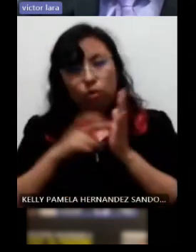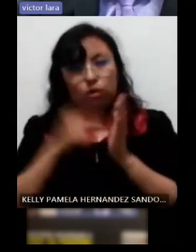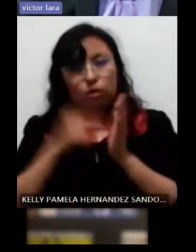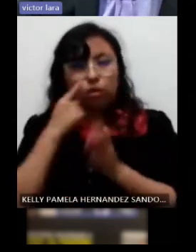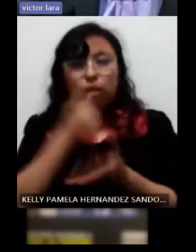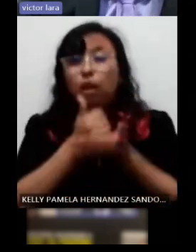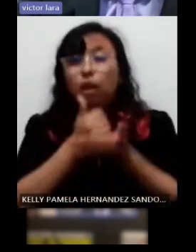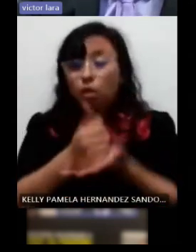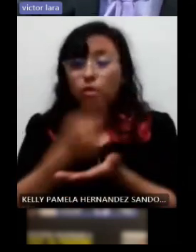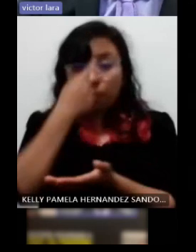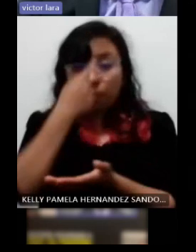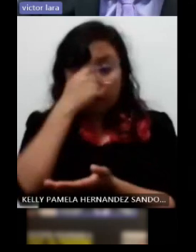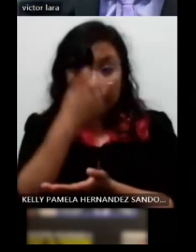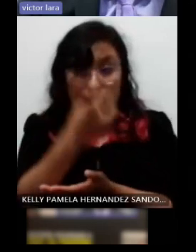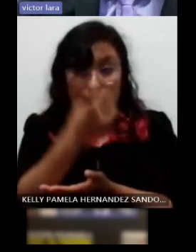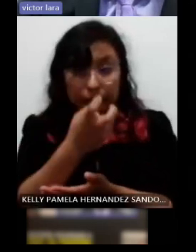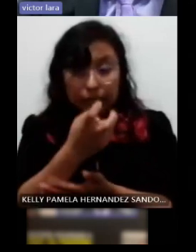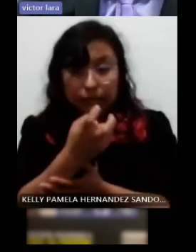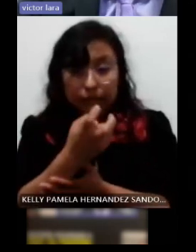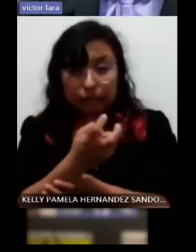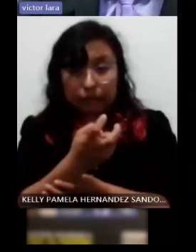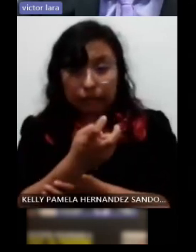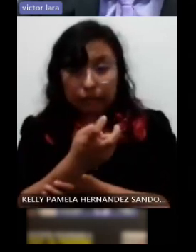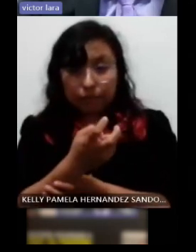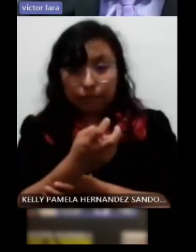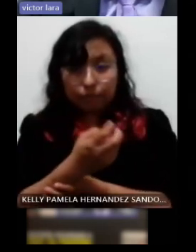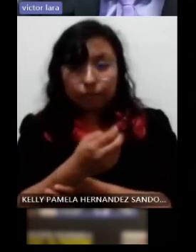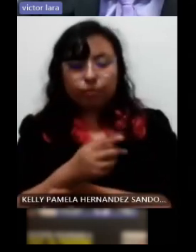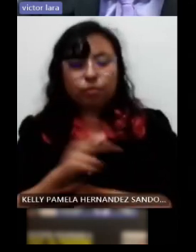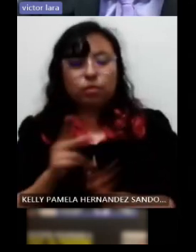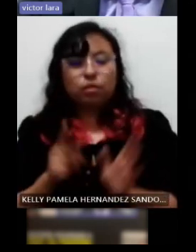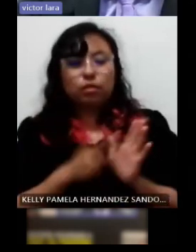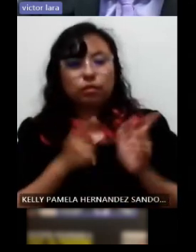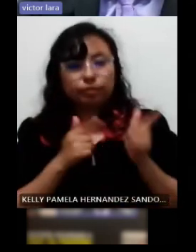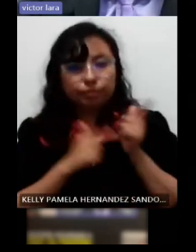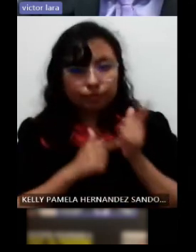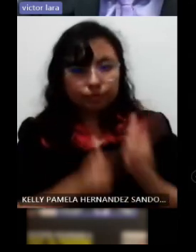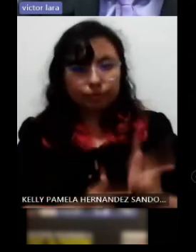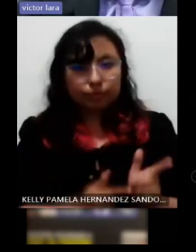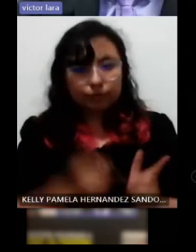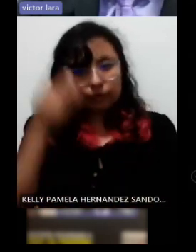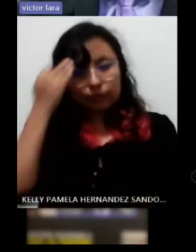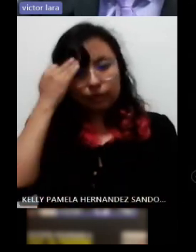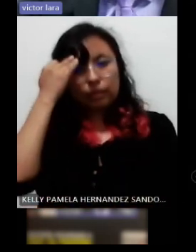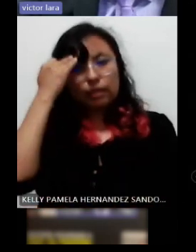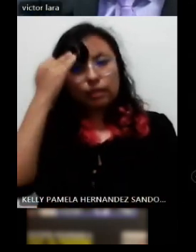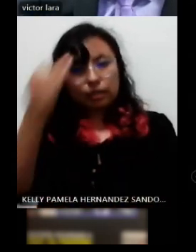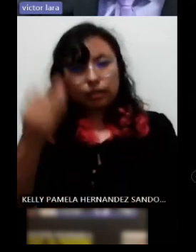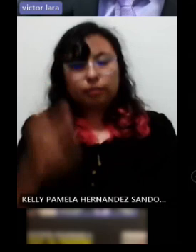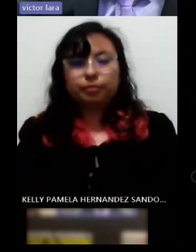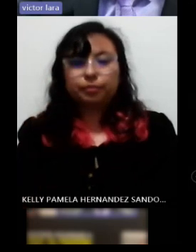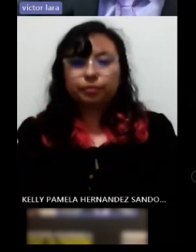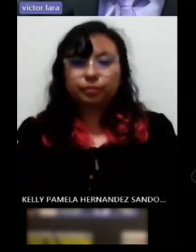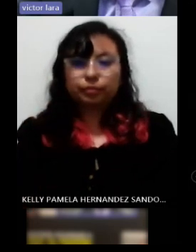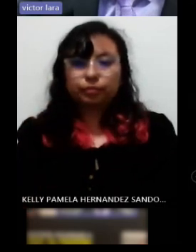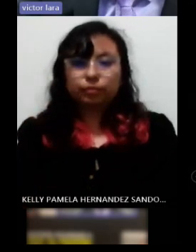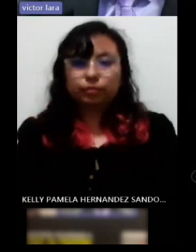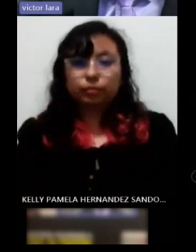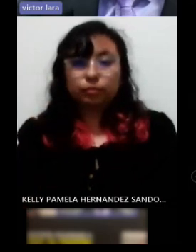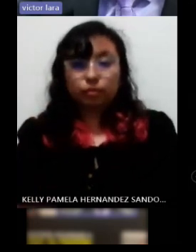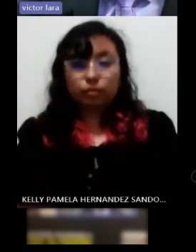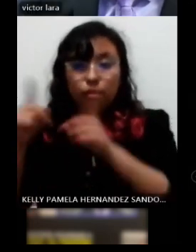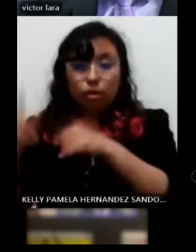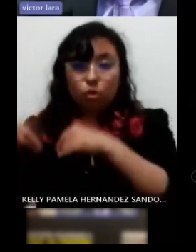estímulo puede hacer que él intente mantener el mayor tiempo el control cefálico y en el último